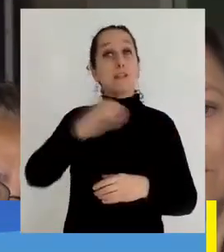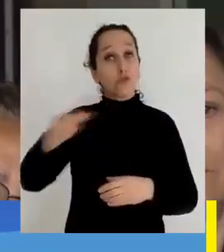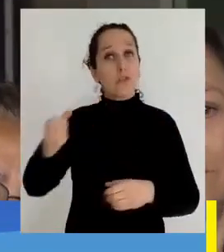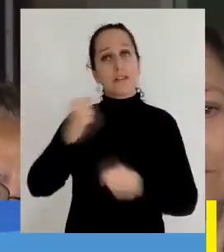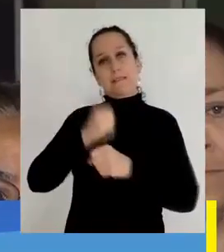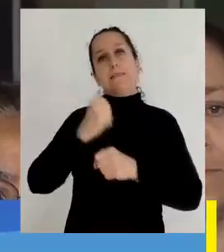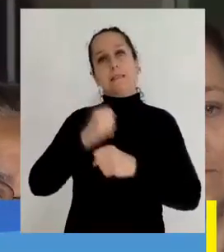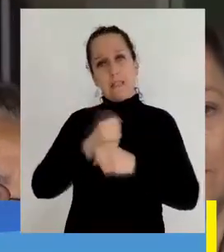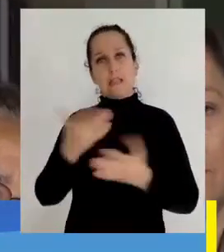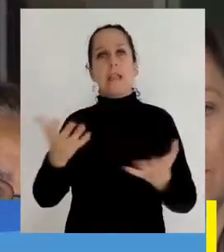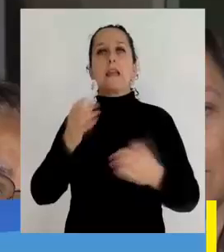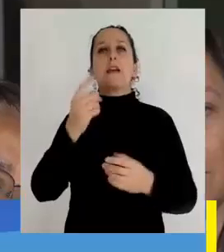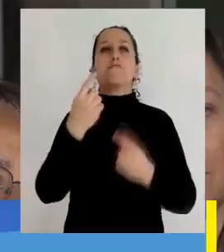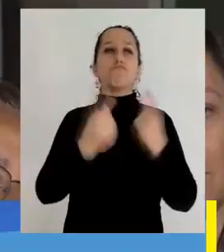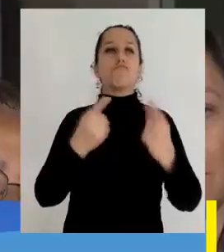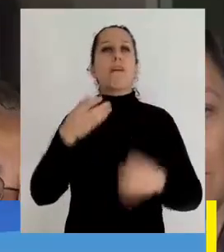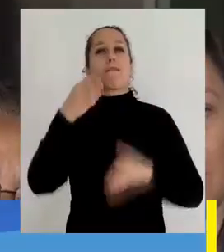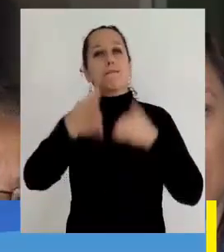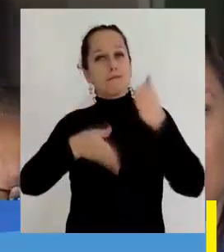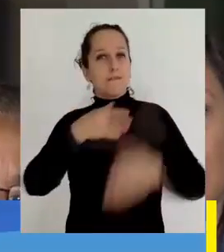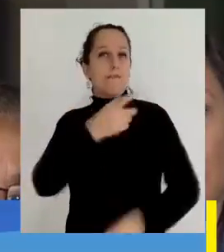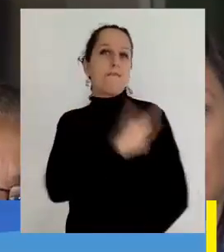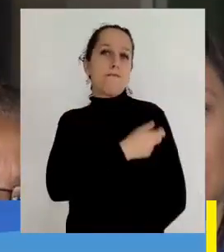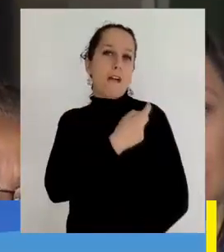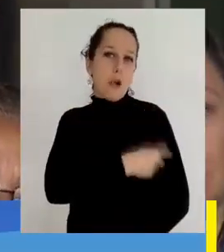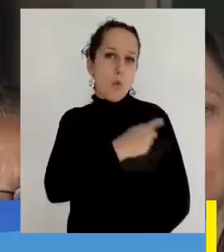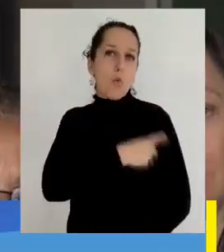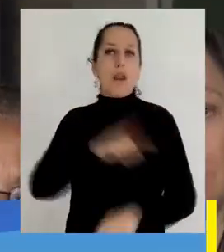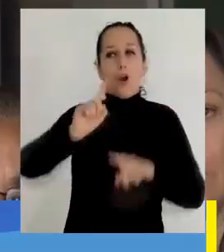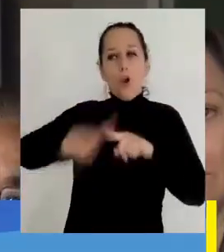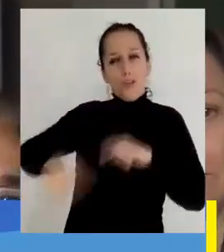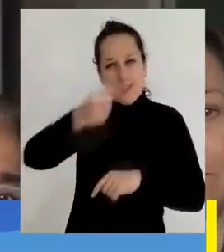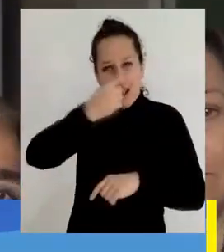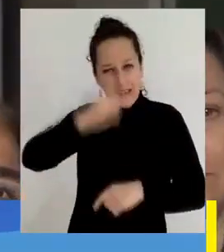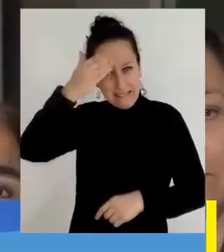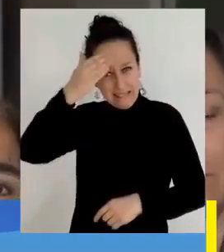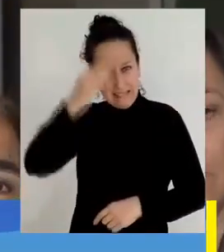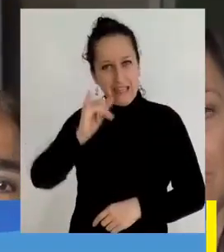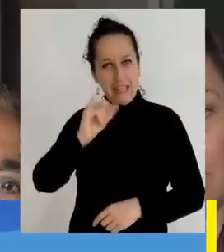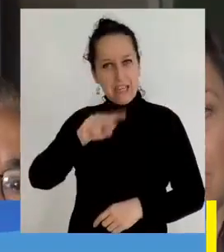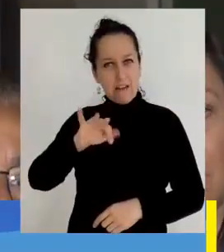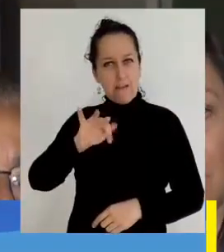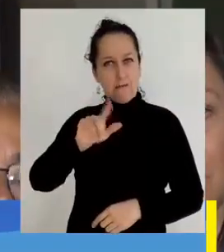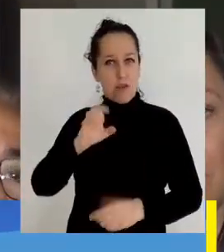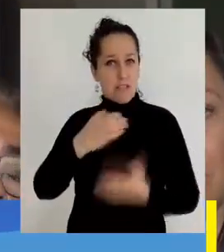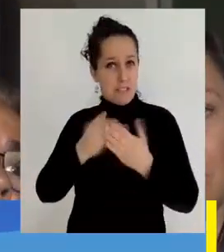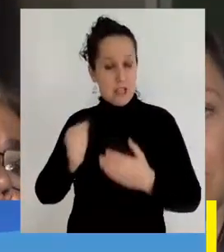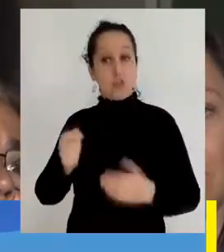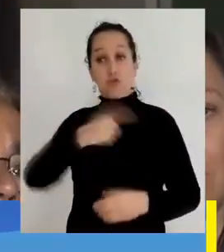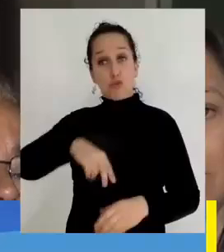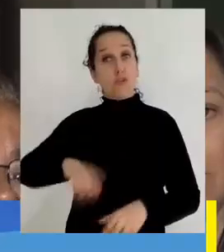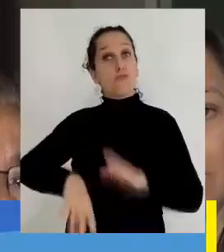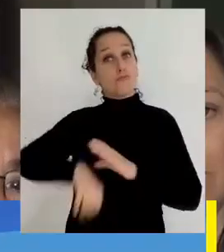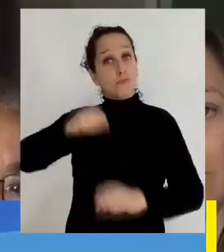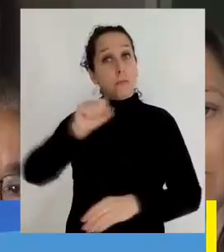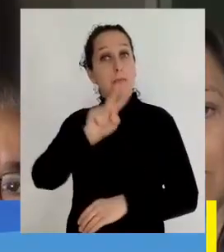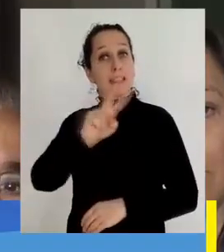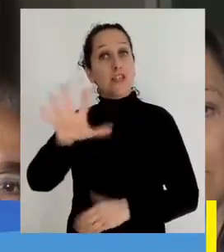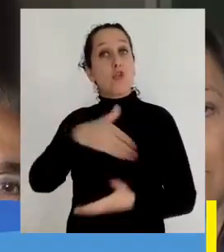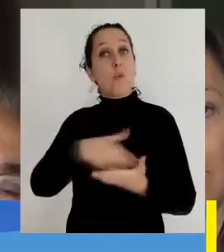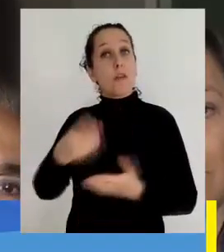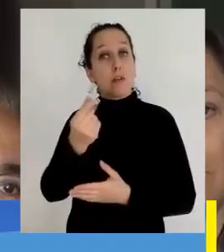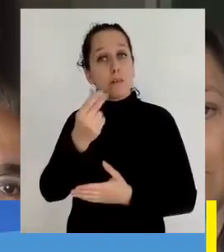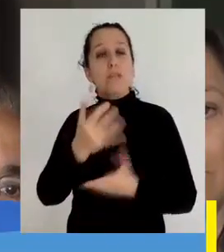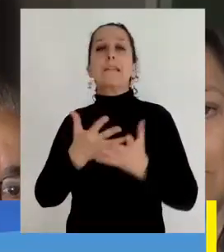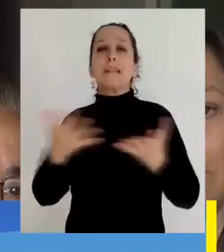presencia de personas en los procesos de vacunación anti-influencia. Nosotros, por ejemplo, hemos invertido el orden de 25 millones de pesos